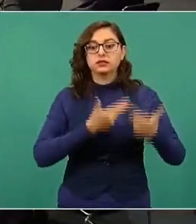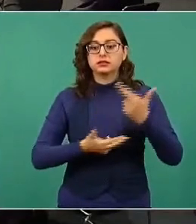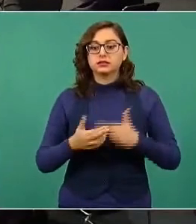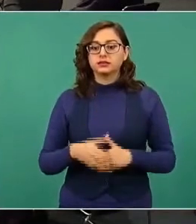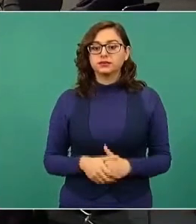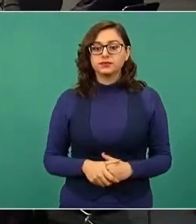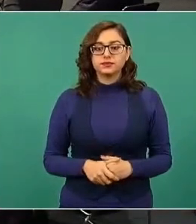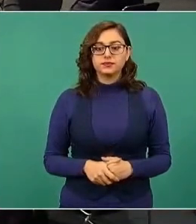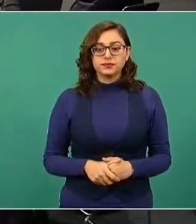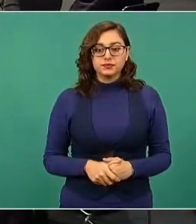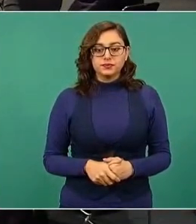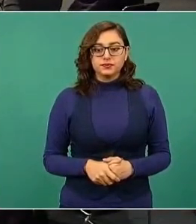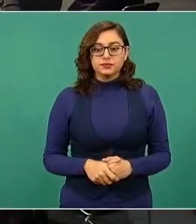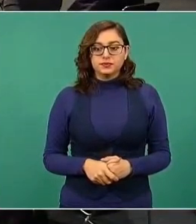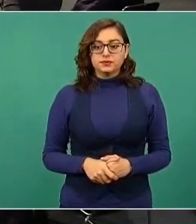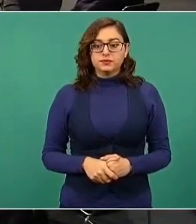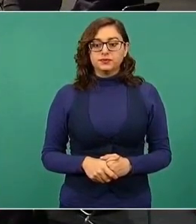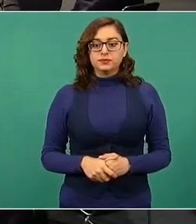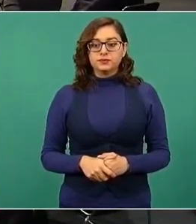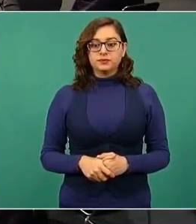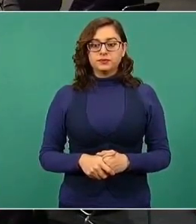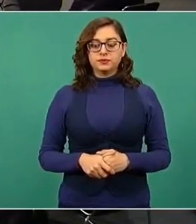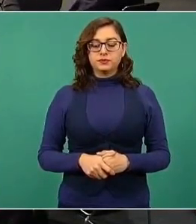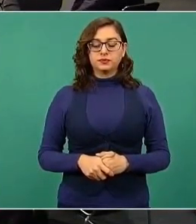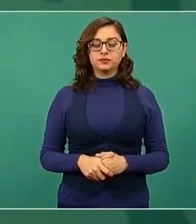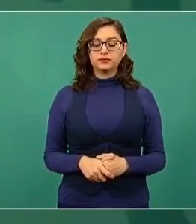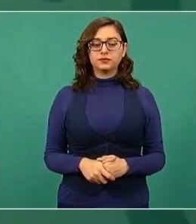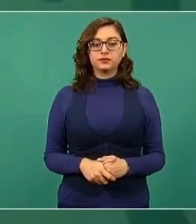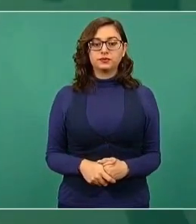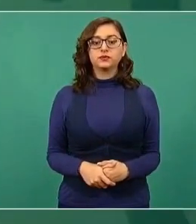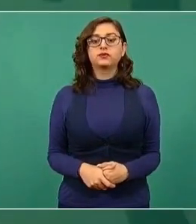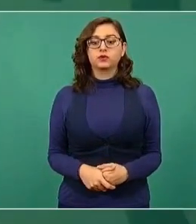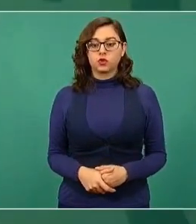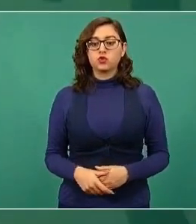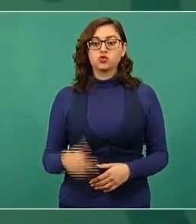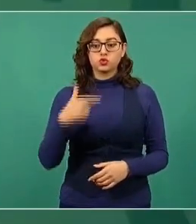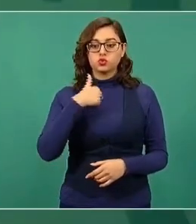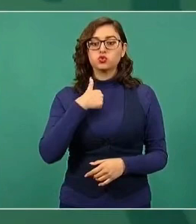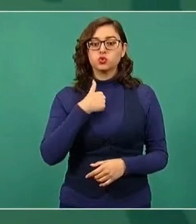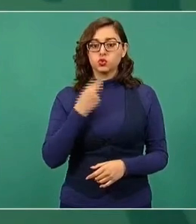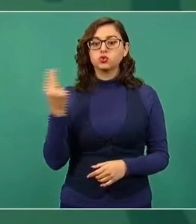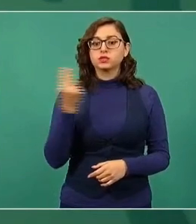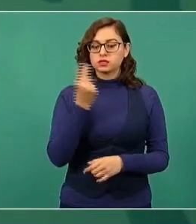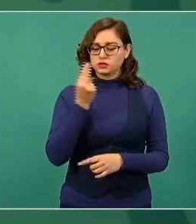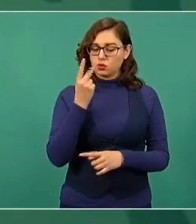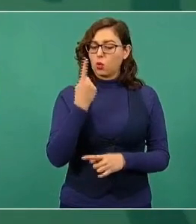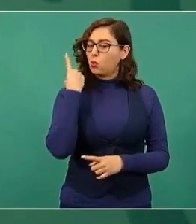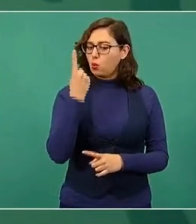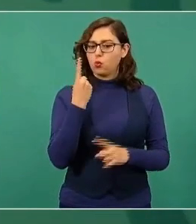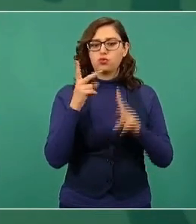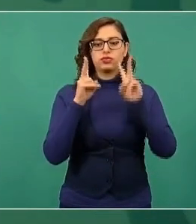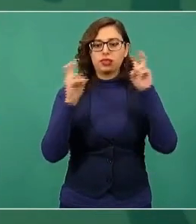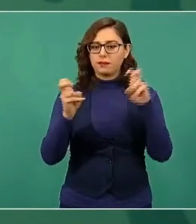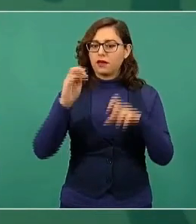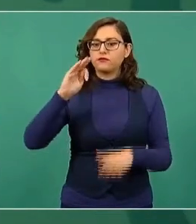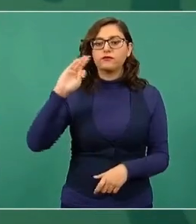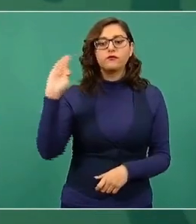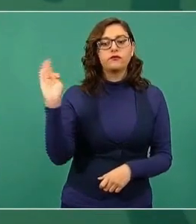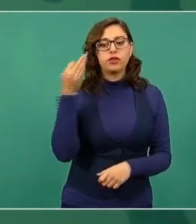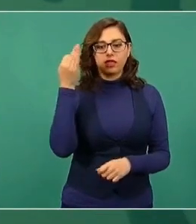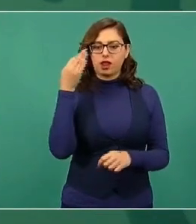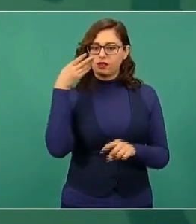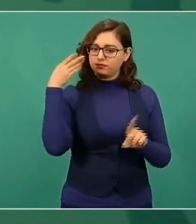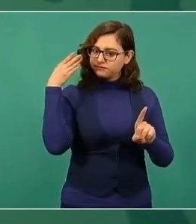Yo ahora quiero centrarme en este asunto, porque nos importa mucho, es un